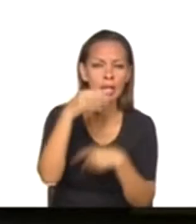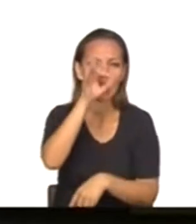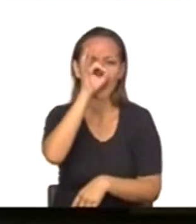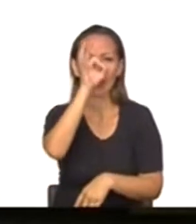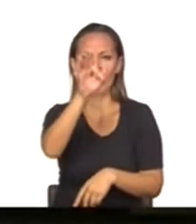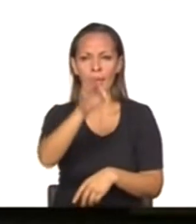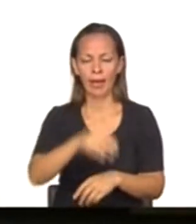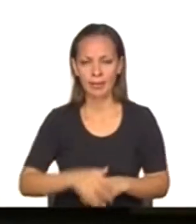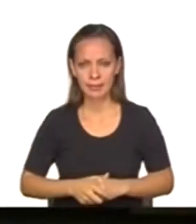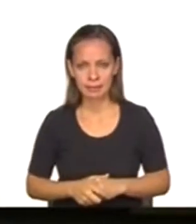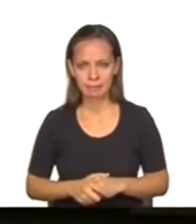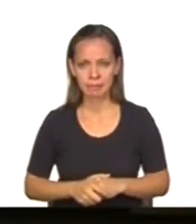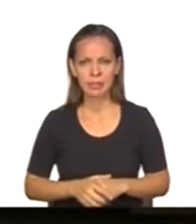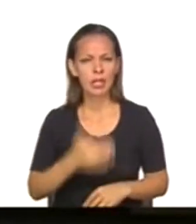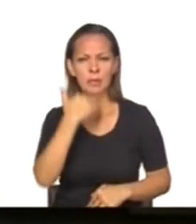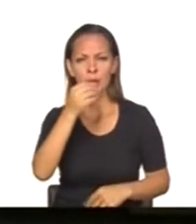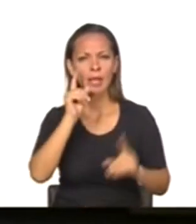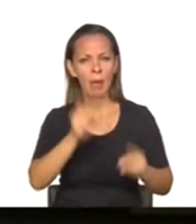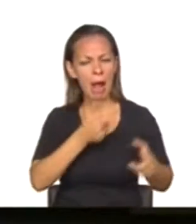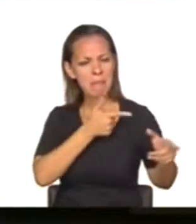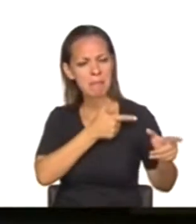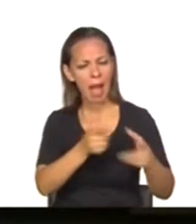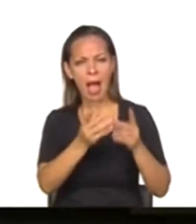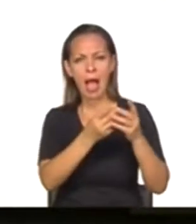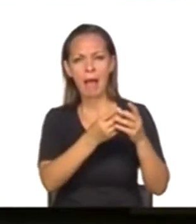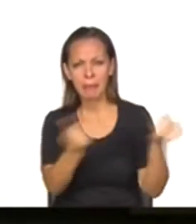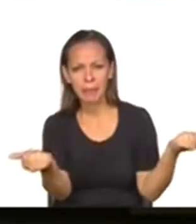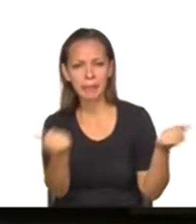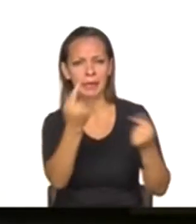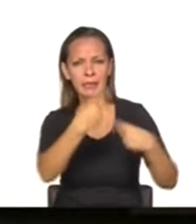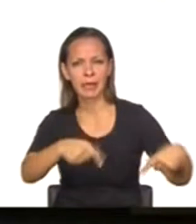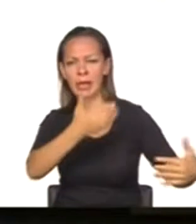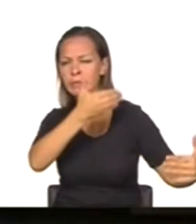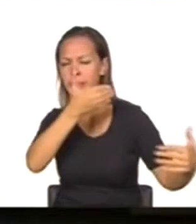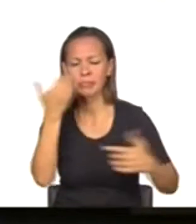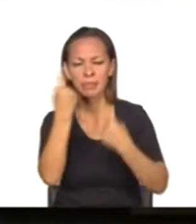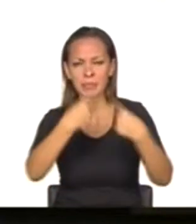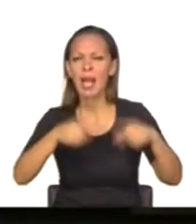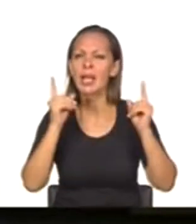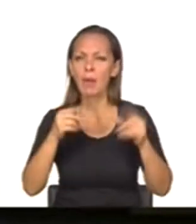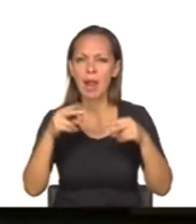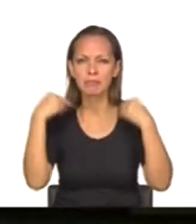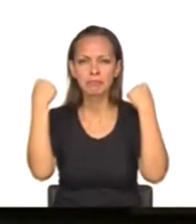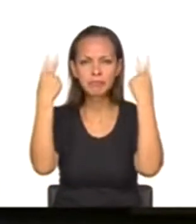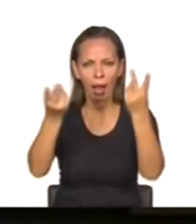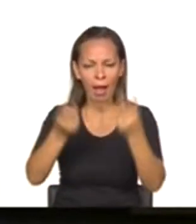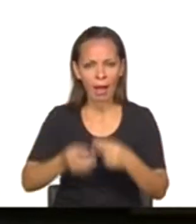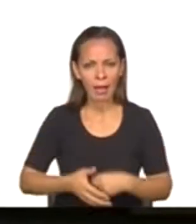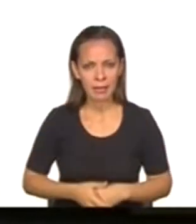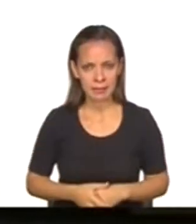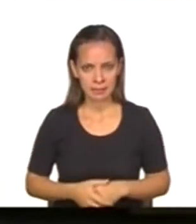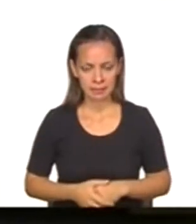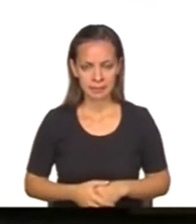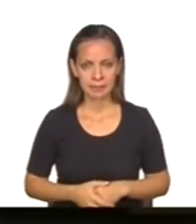proscripto, fusilado, desaparecido e intentado hacer desaparecer absolutamente de la faz de la